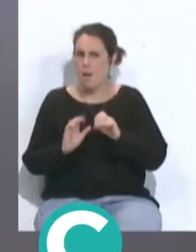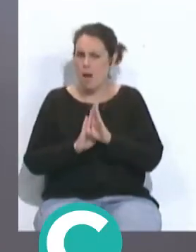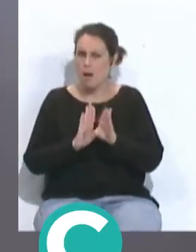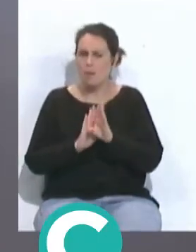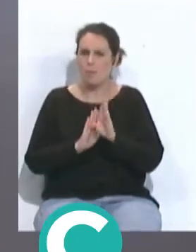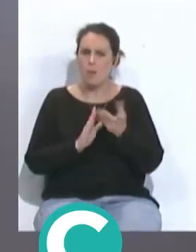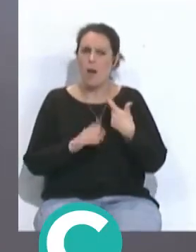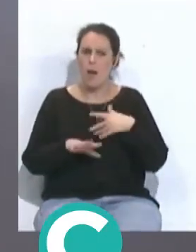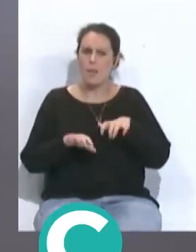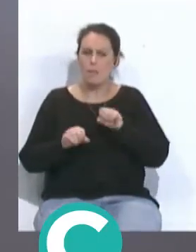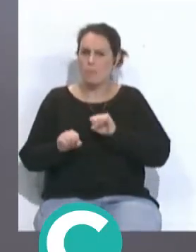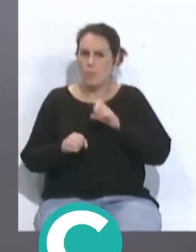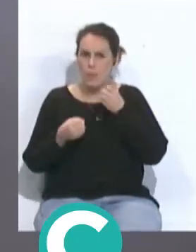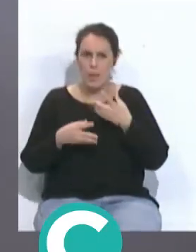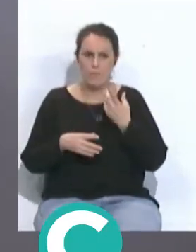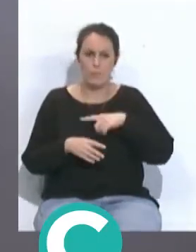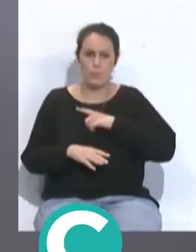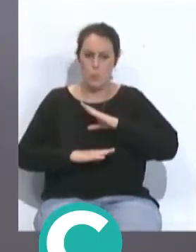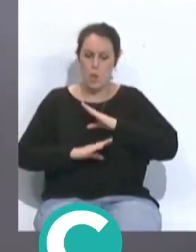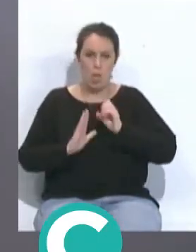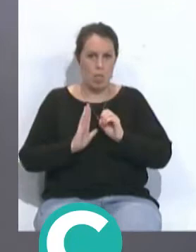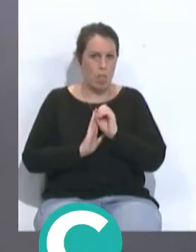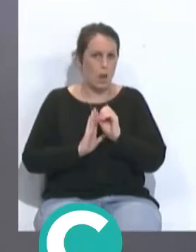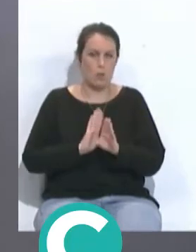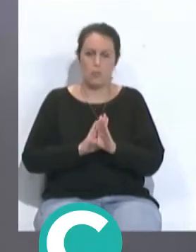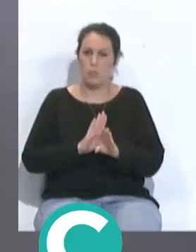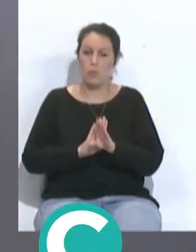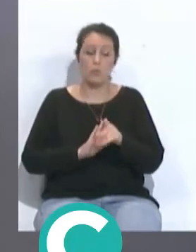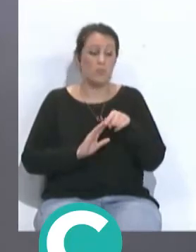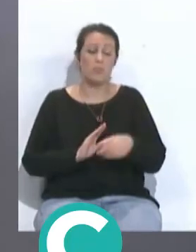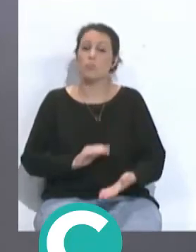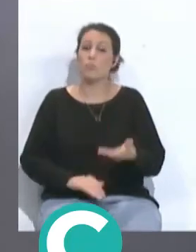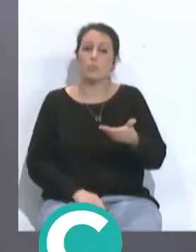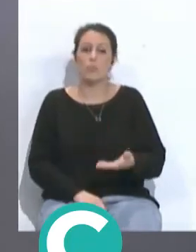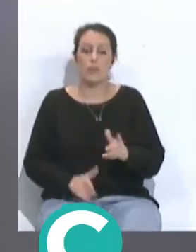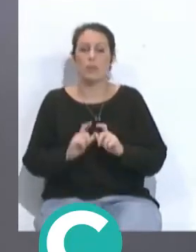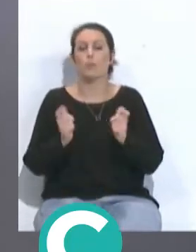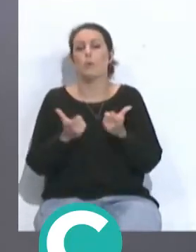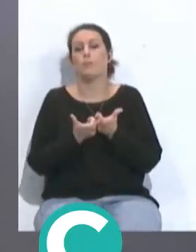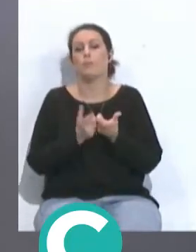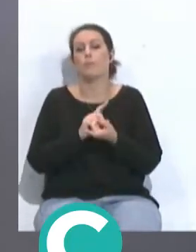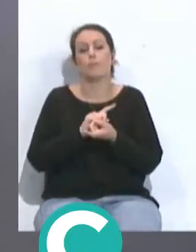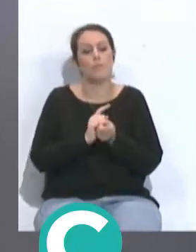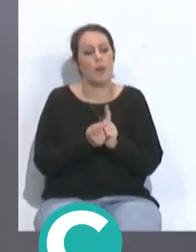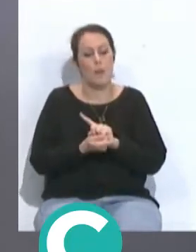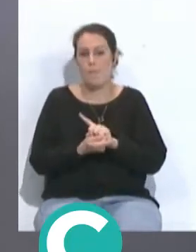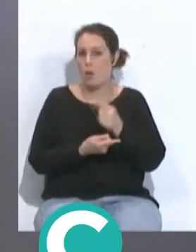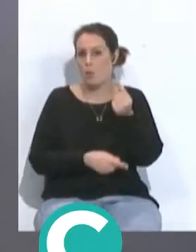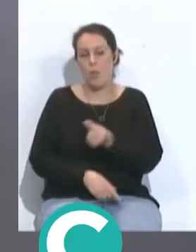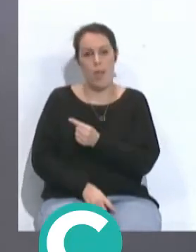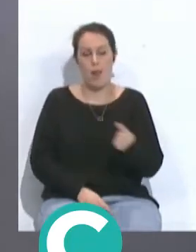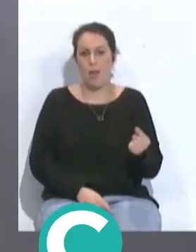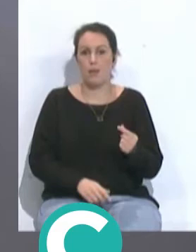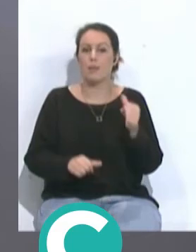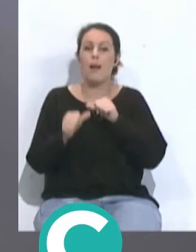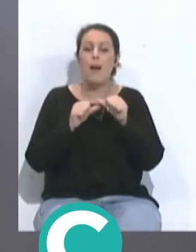defiende bien de eso seguimos con portería cero portería cero que eso es importante y el equipo pues ha cambiado totalmente Y en la